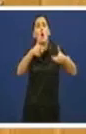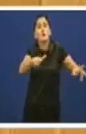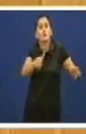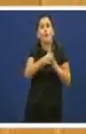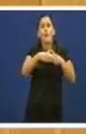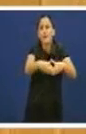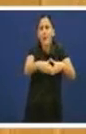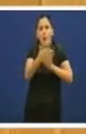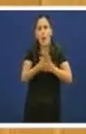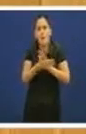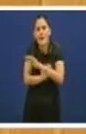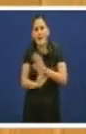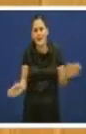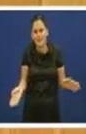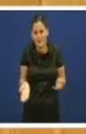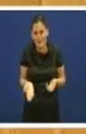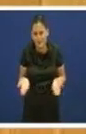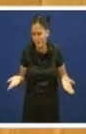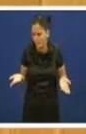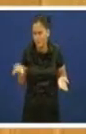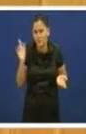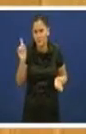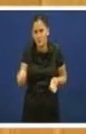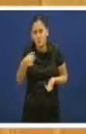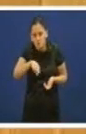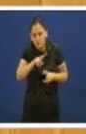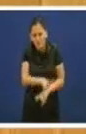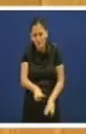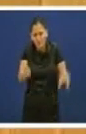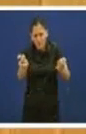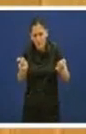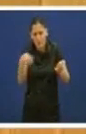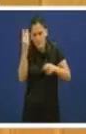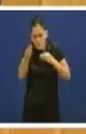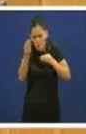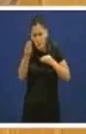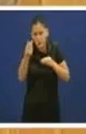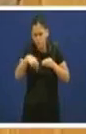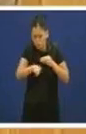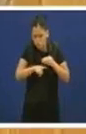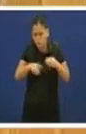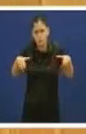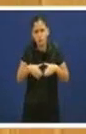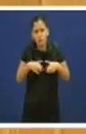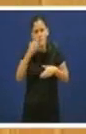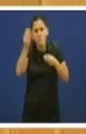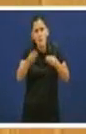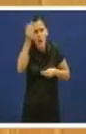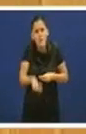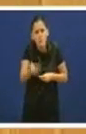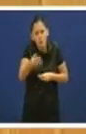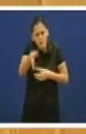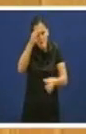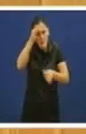E desde logo estamos falando de determinadas cuestións que para nos nos parecen moi moi importantes. Que son medidas de